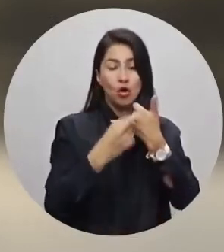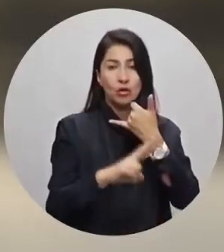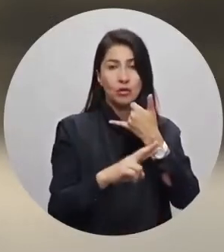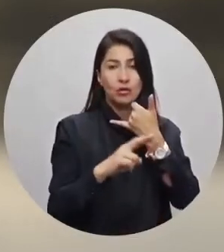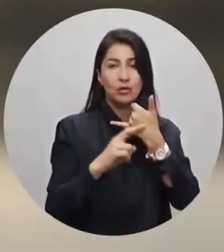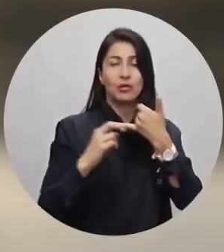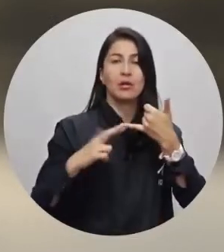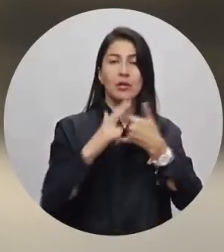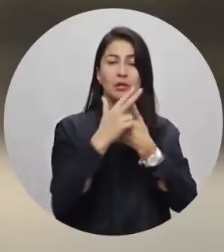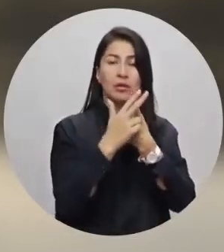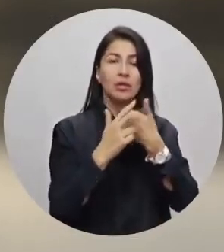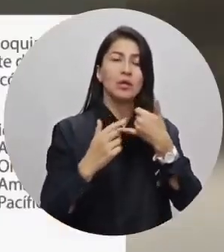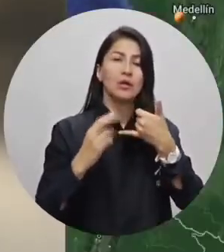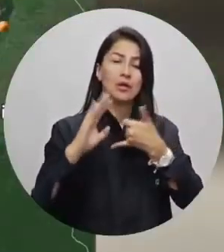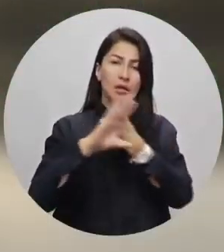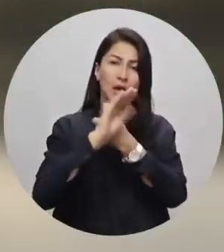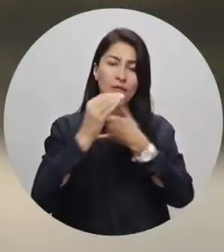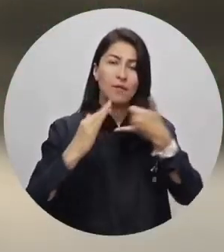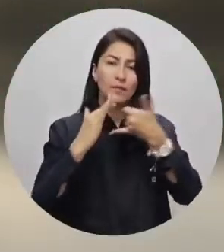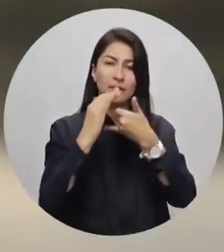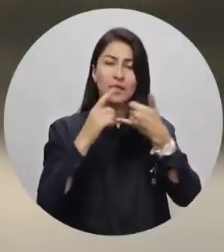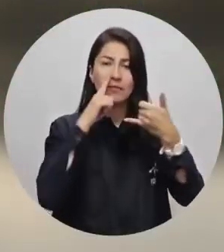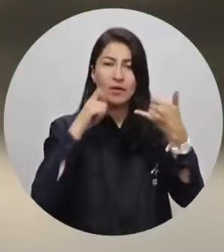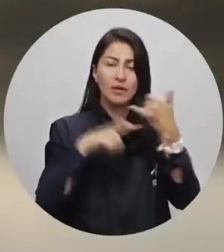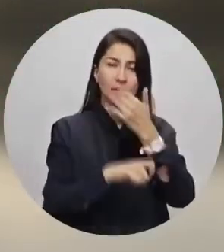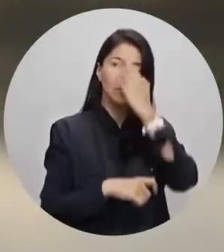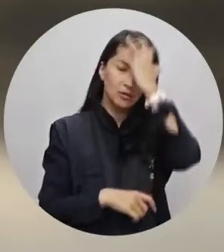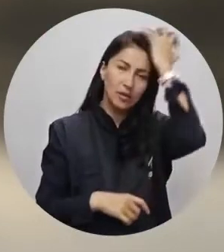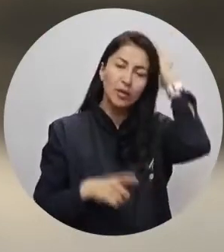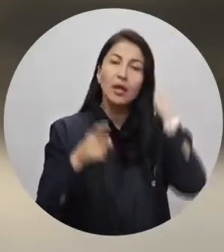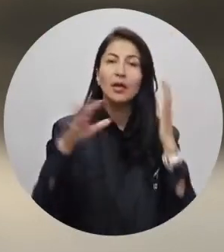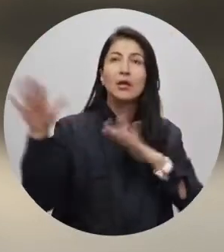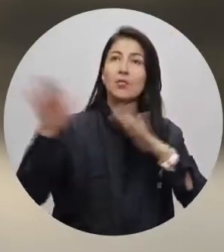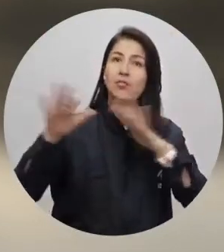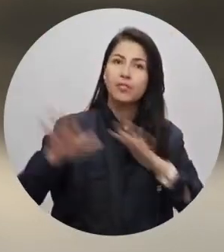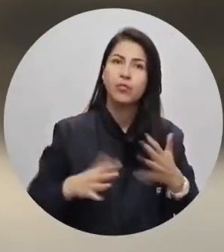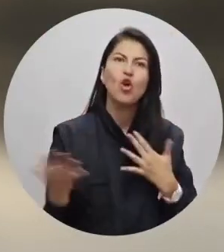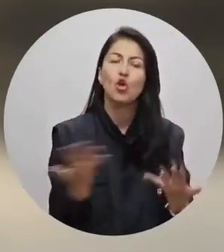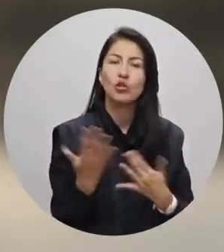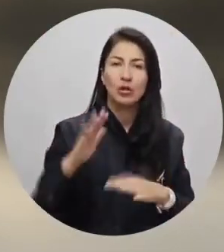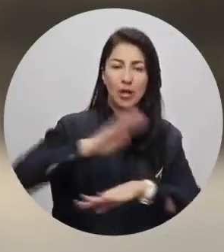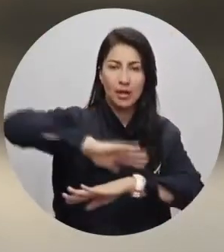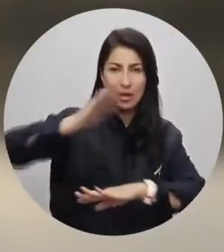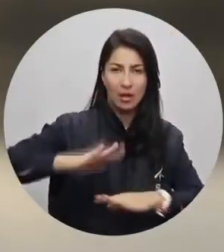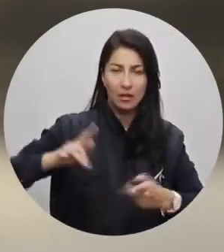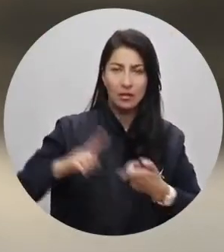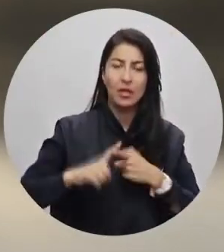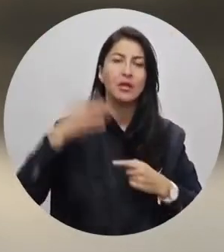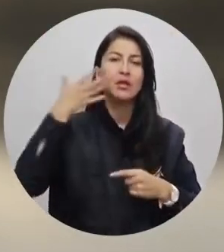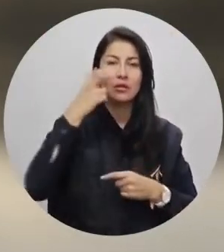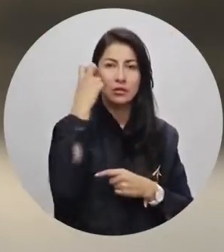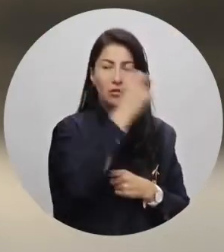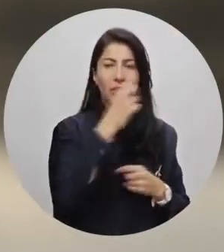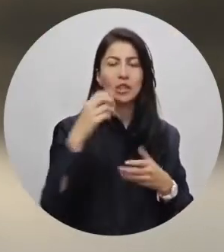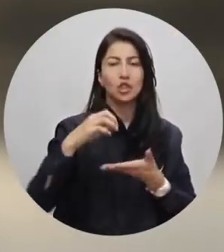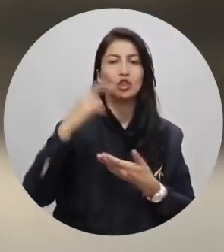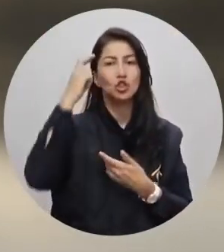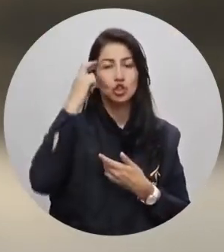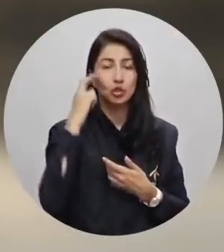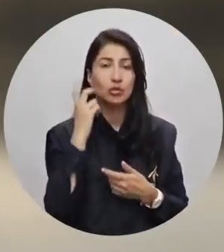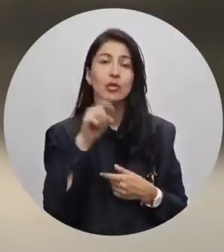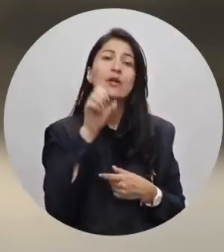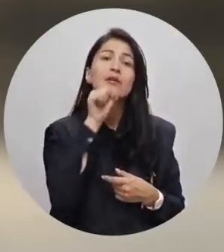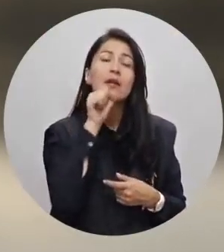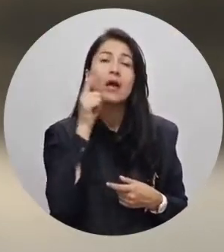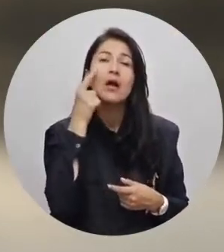regiones Orinoquía, Andina, Caribe, Pacífica y Amazonía. Alerta roja por deslizamientos en Antioquia, Norte de Santander y Chocó.